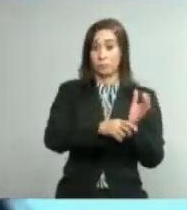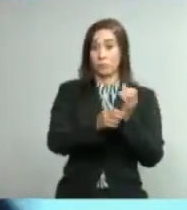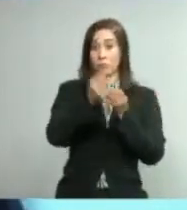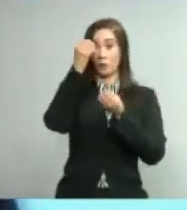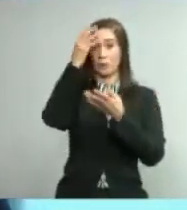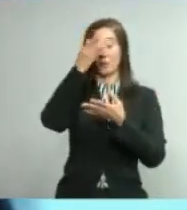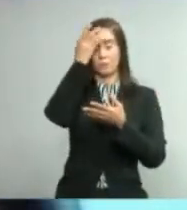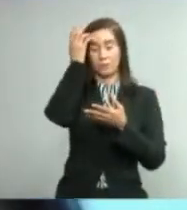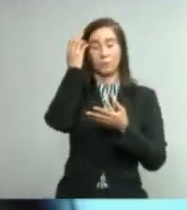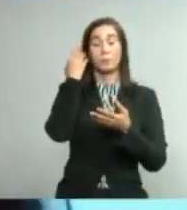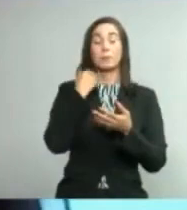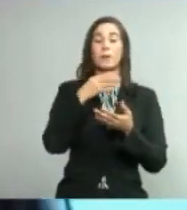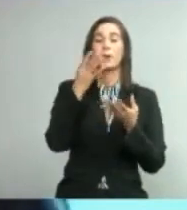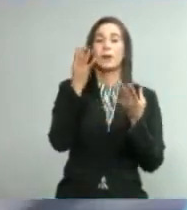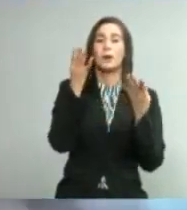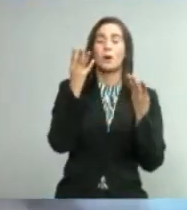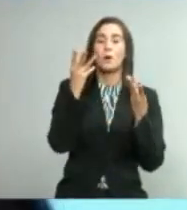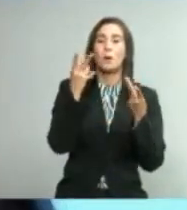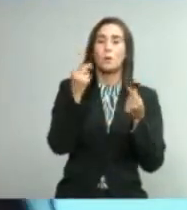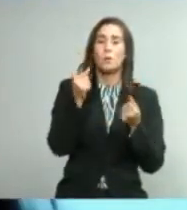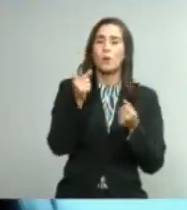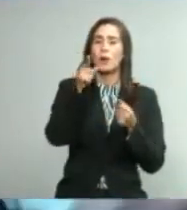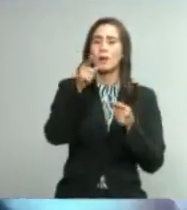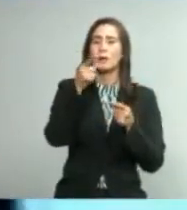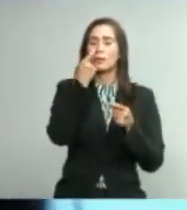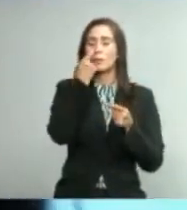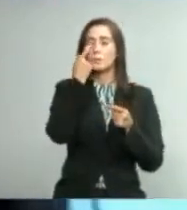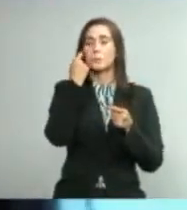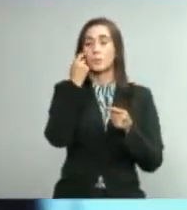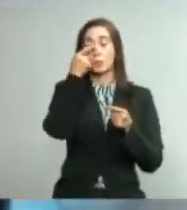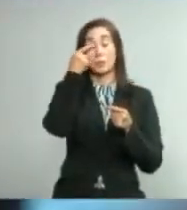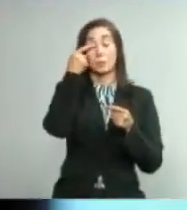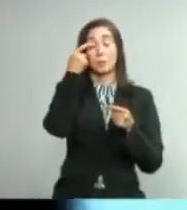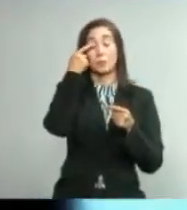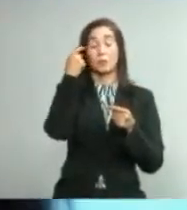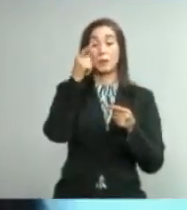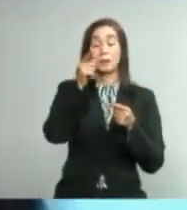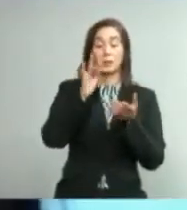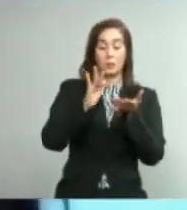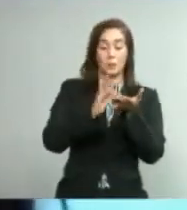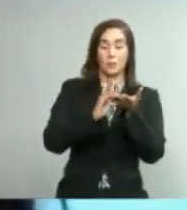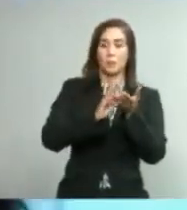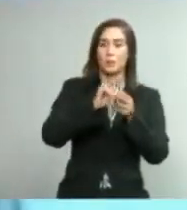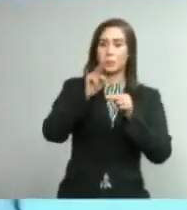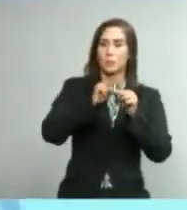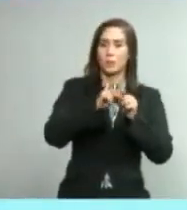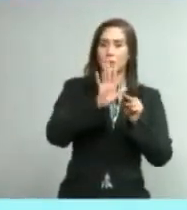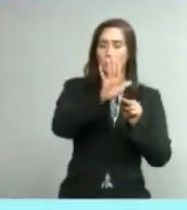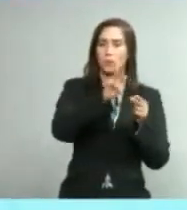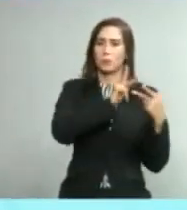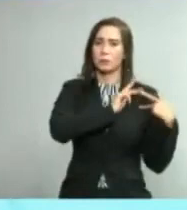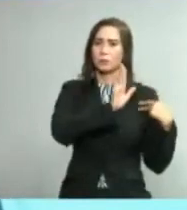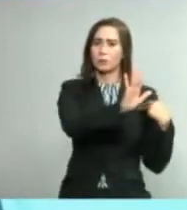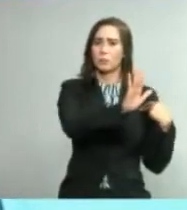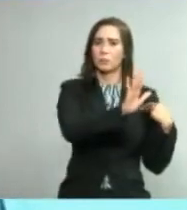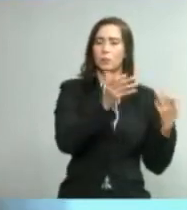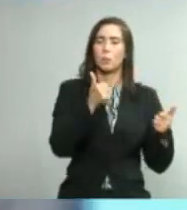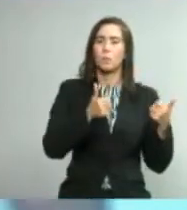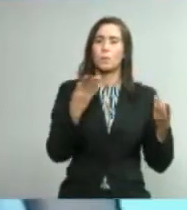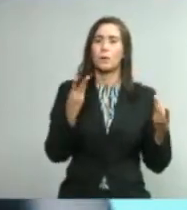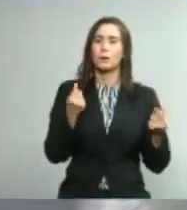cuántas de esas han sido las procesadas por el Laboratorio Nacional? Muchas gracias.